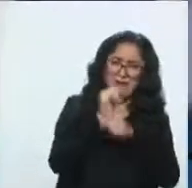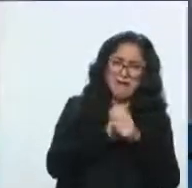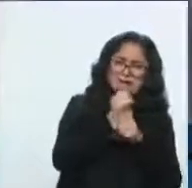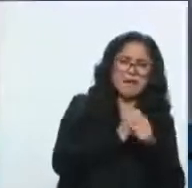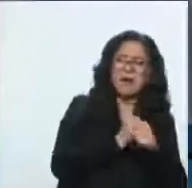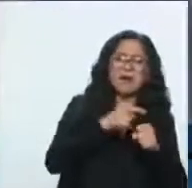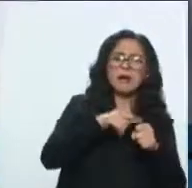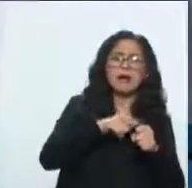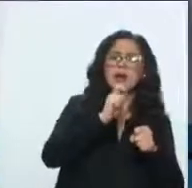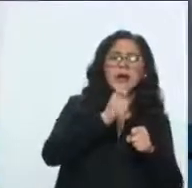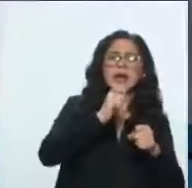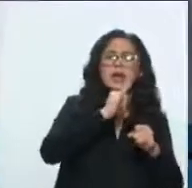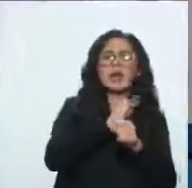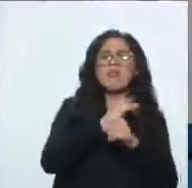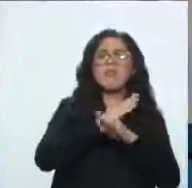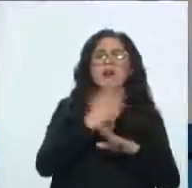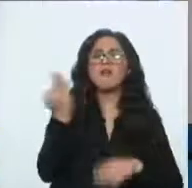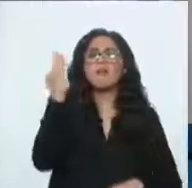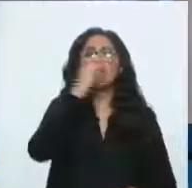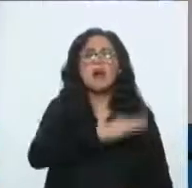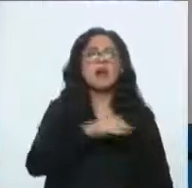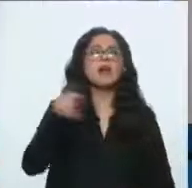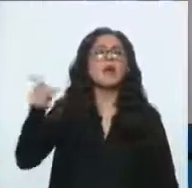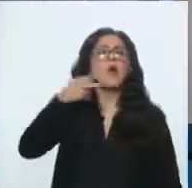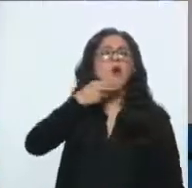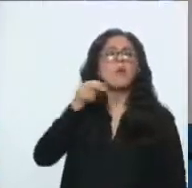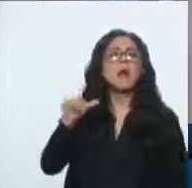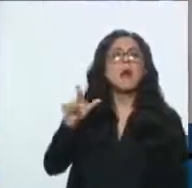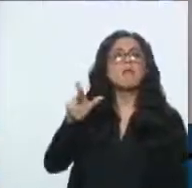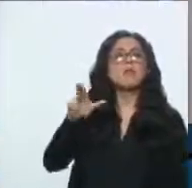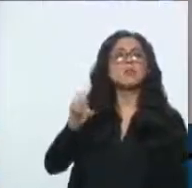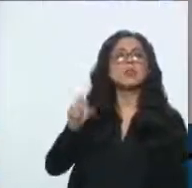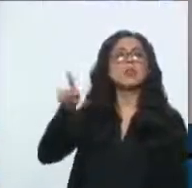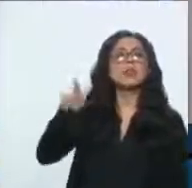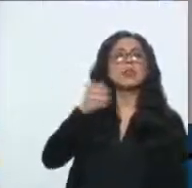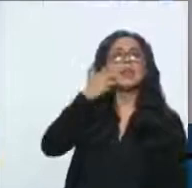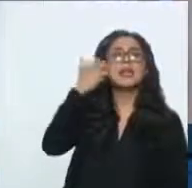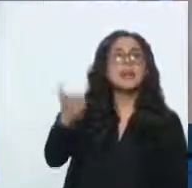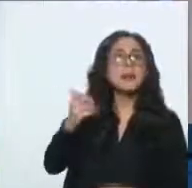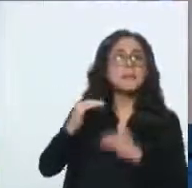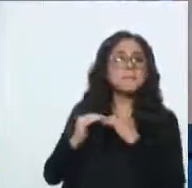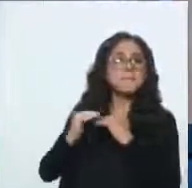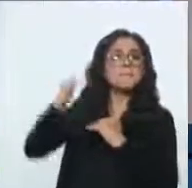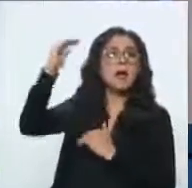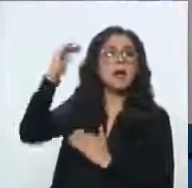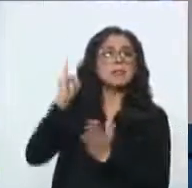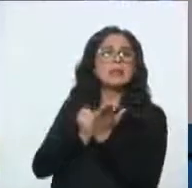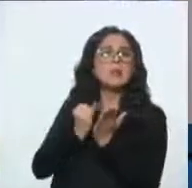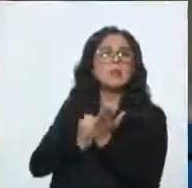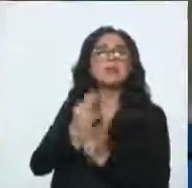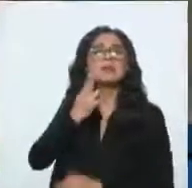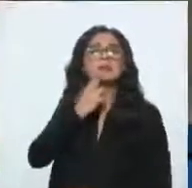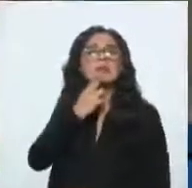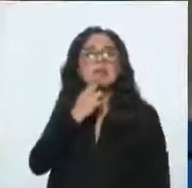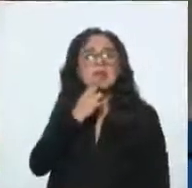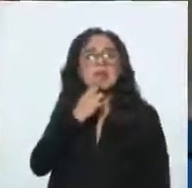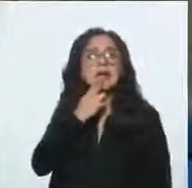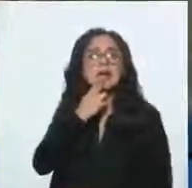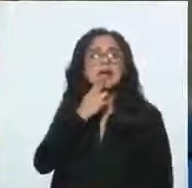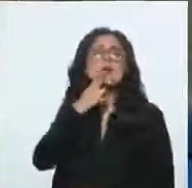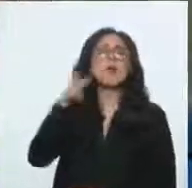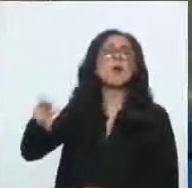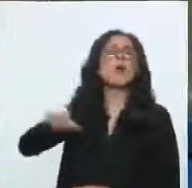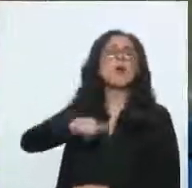tergiversando una propuesta de Alfonso Ramírez Cuellar de aumentar impuestos a los cigarros, a los refrescos, y un peso más a los